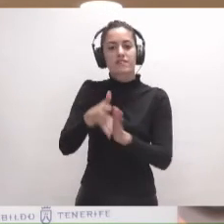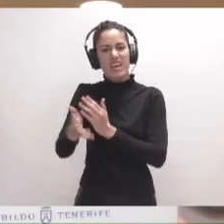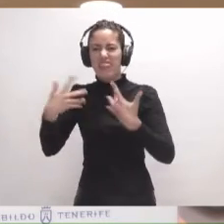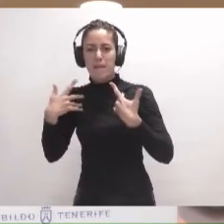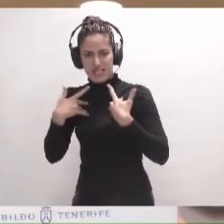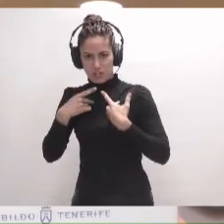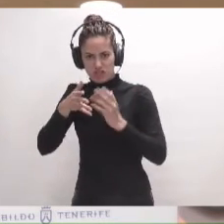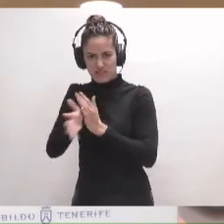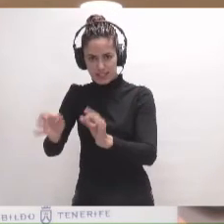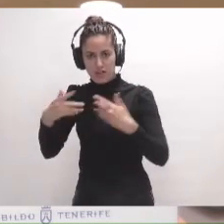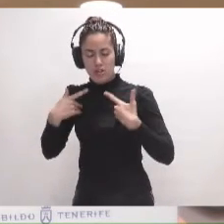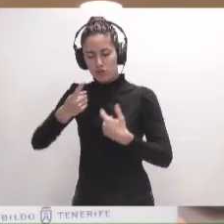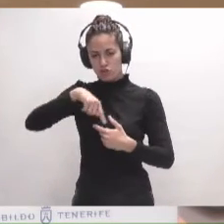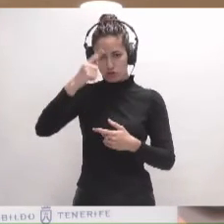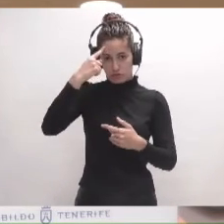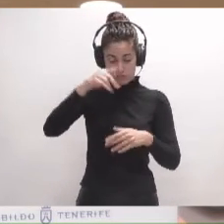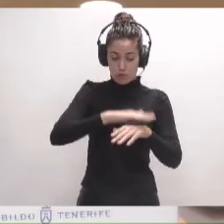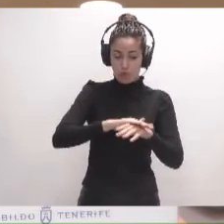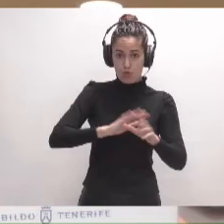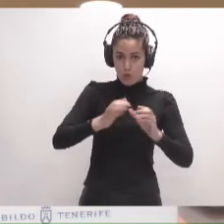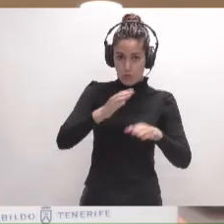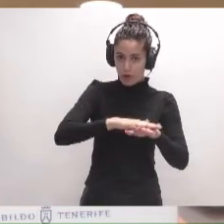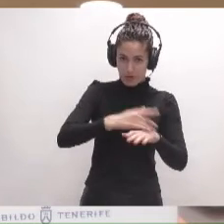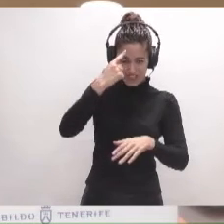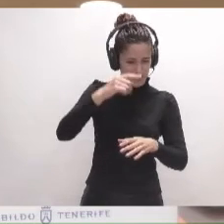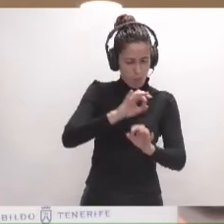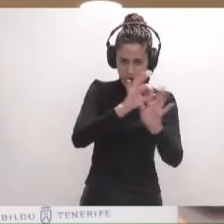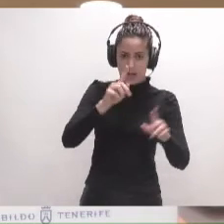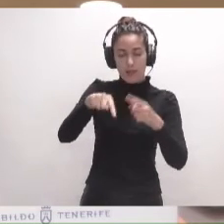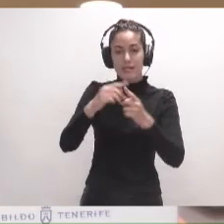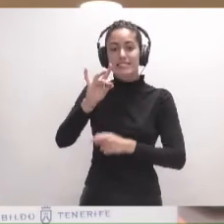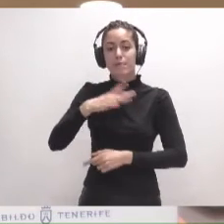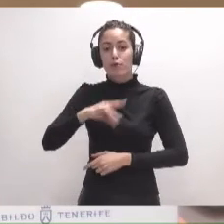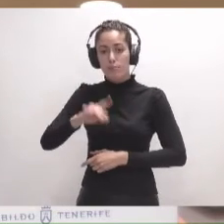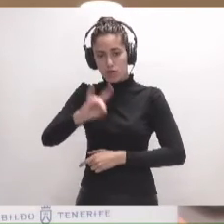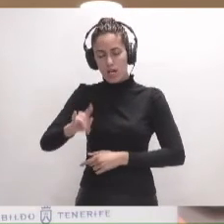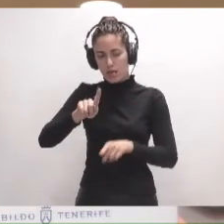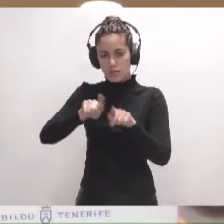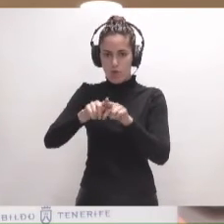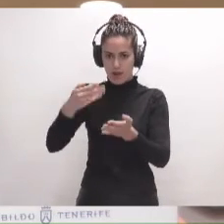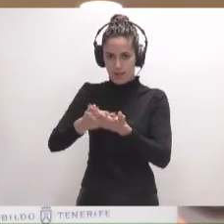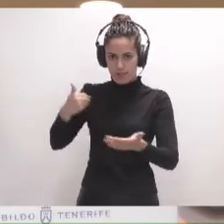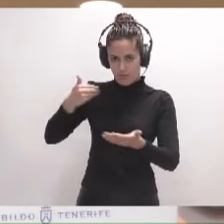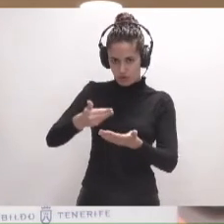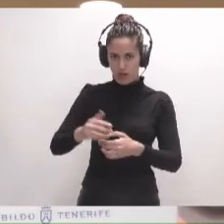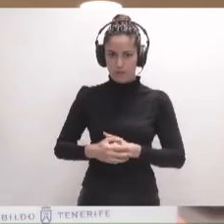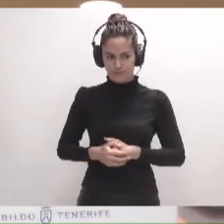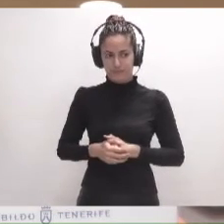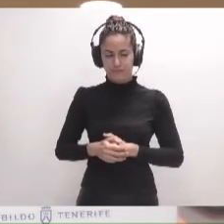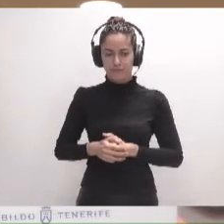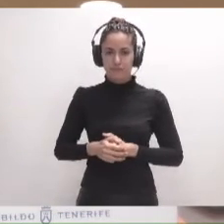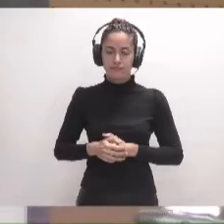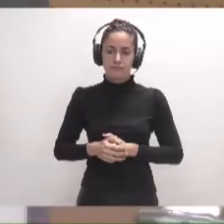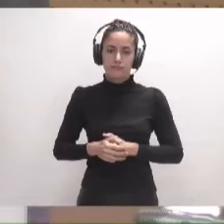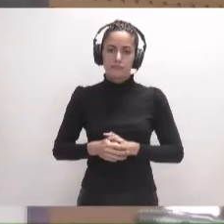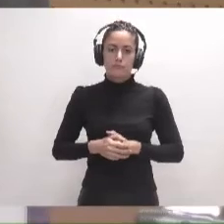eso somos muy conscientes el Grupo de Gobierno y si podemos Canarias, tal como se ha demostrado. Gracias,